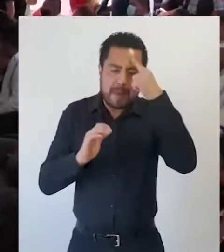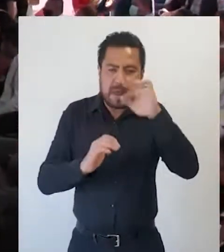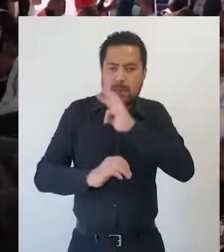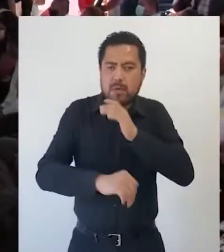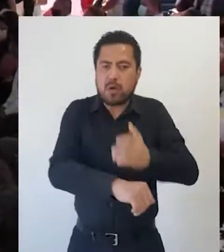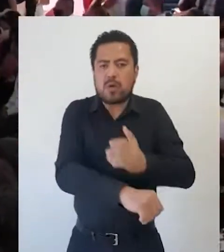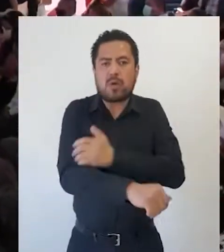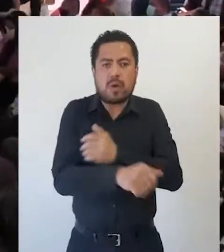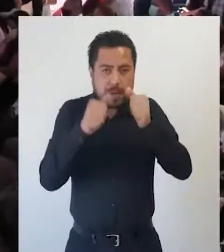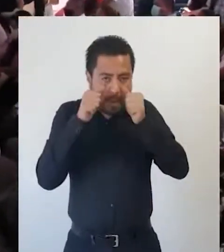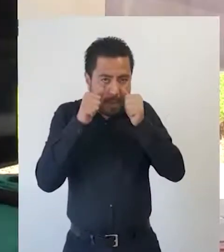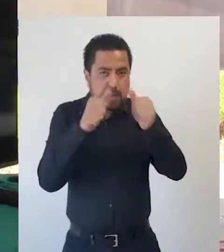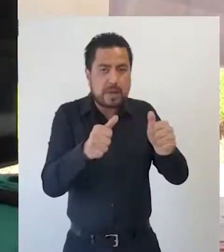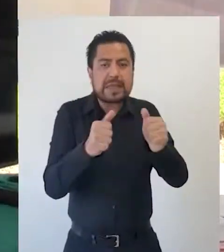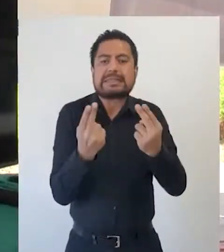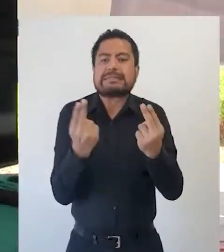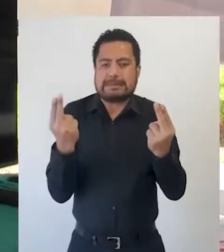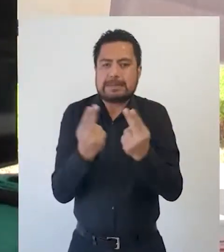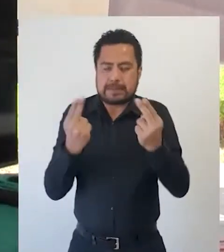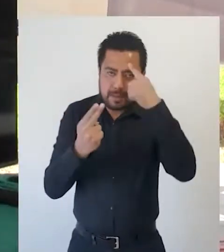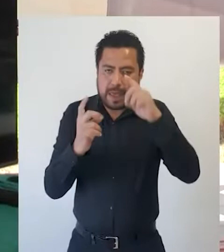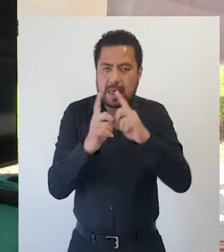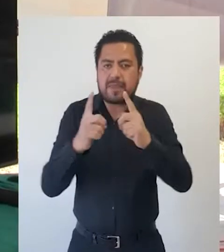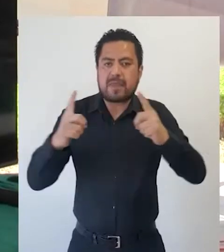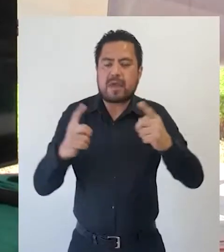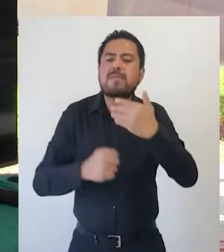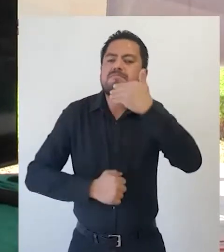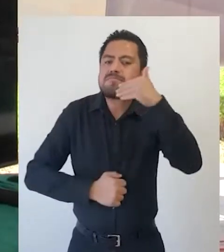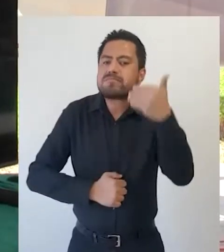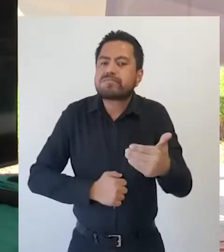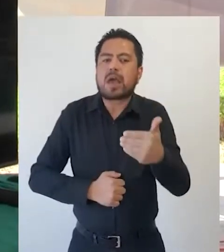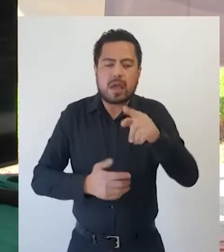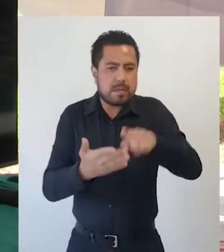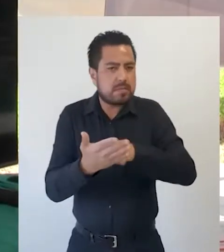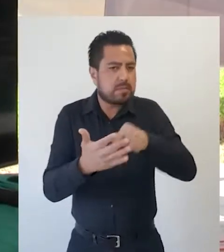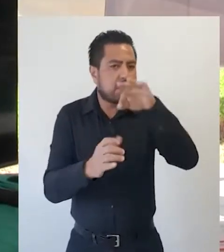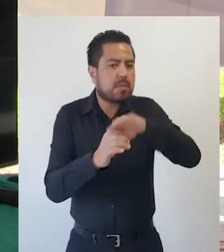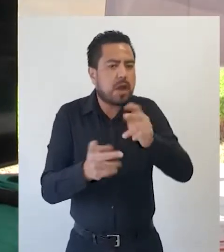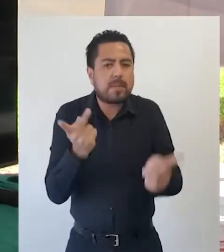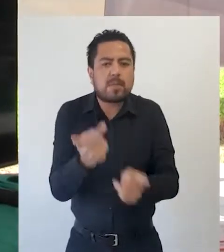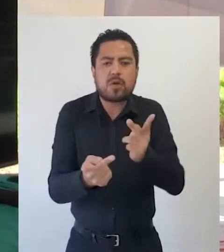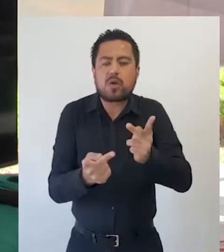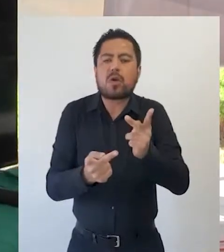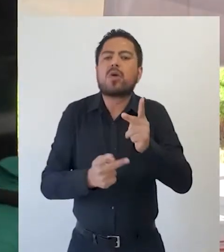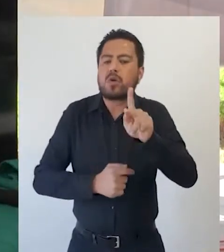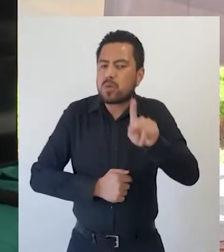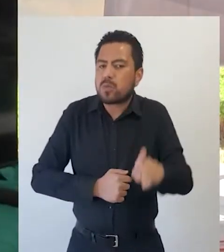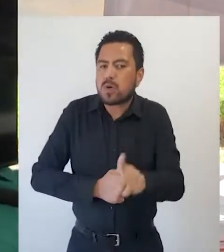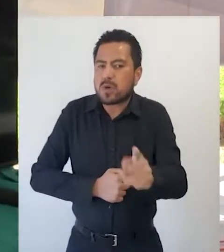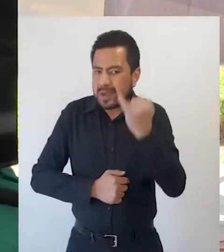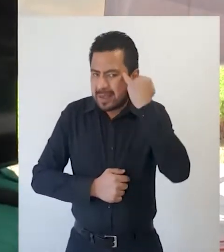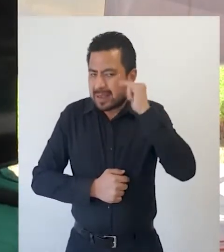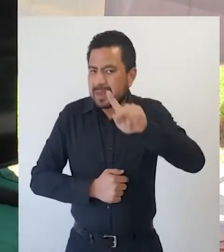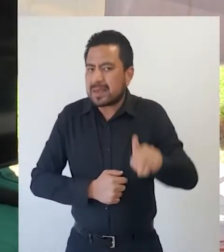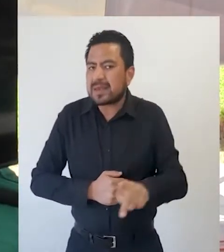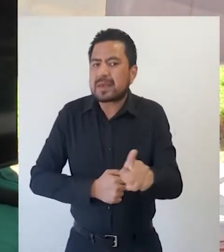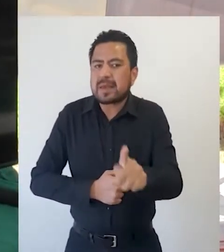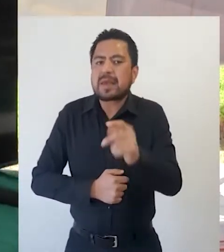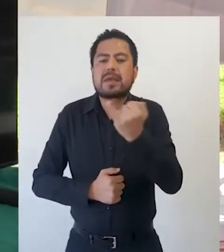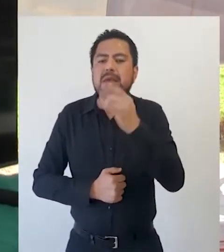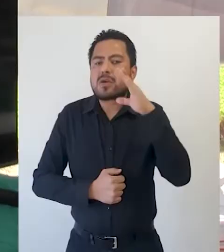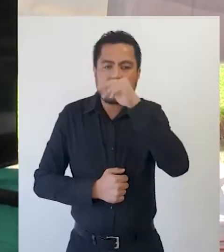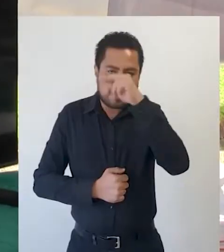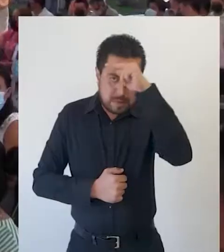mecanismos de acompañamiento necesarios tendentes al desarrollo adecuado del proceso de consulta a los pueblos y comunidades indígenas y